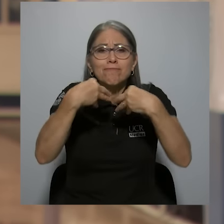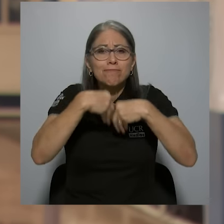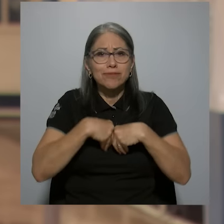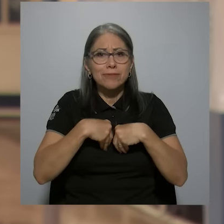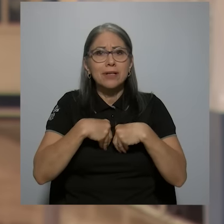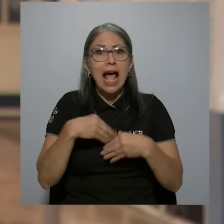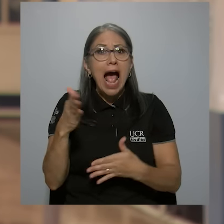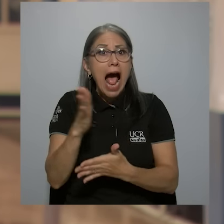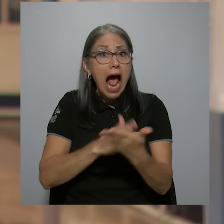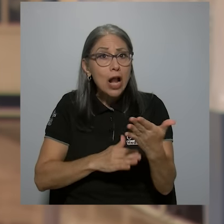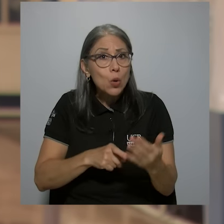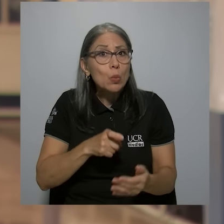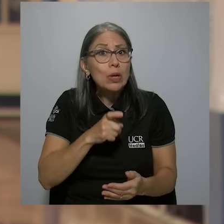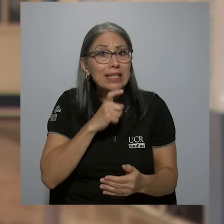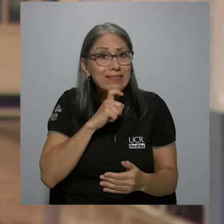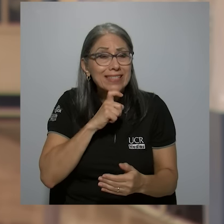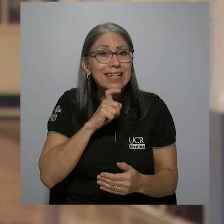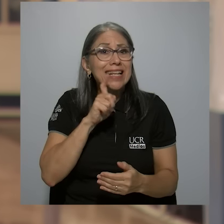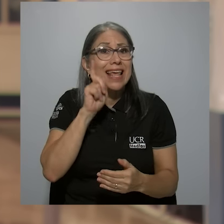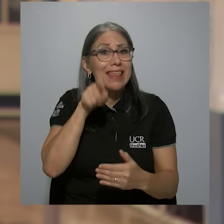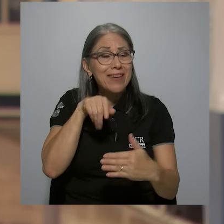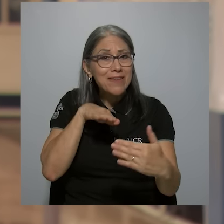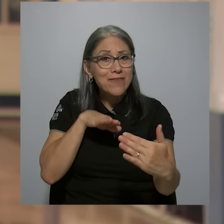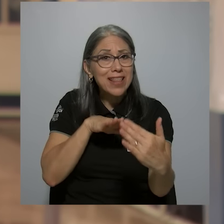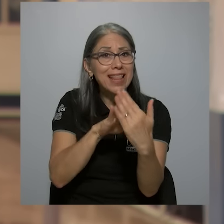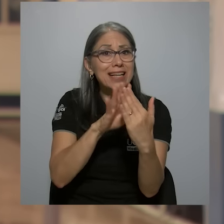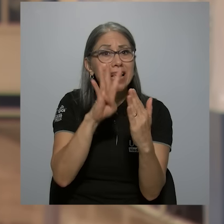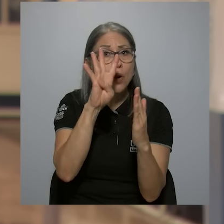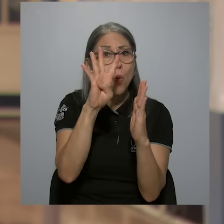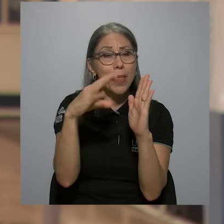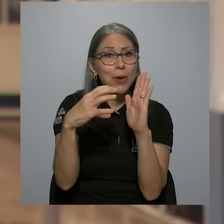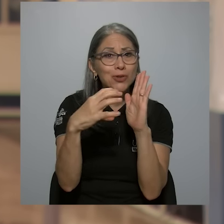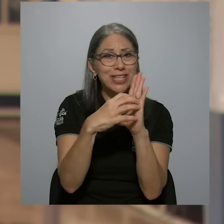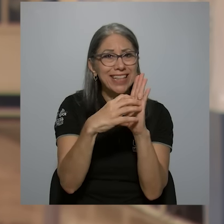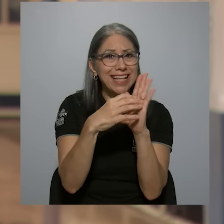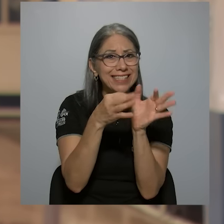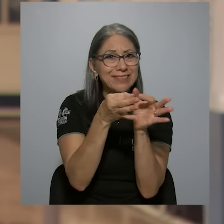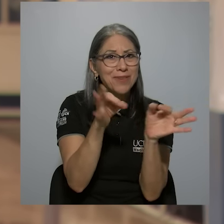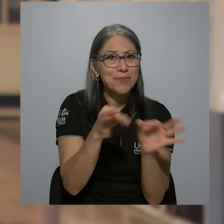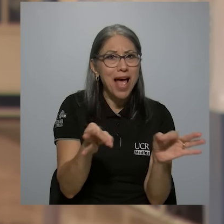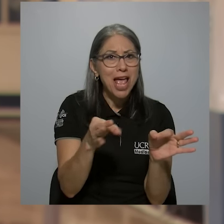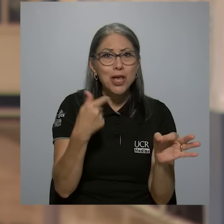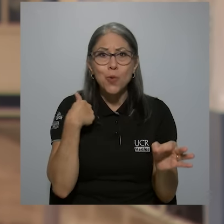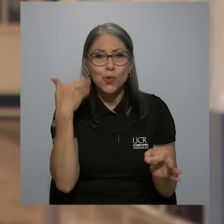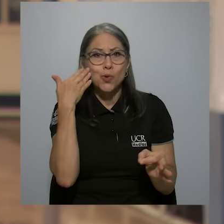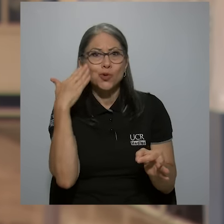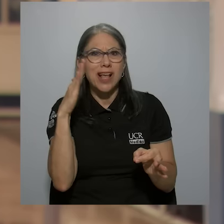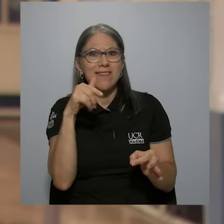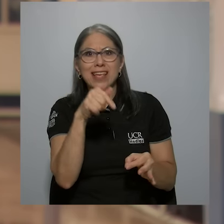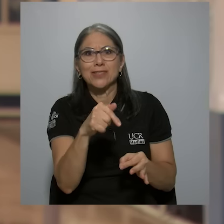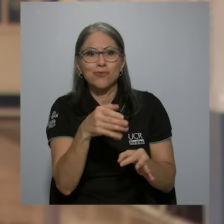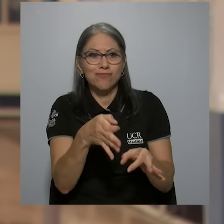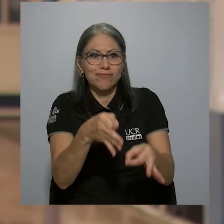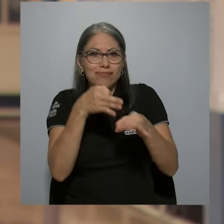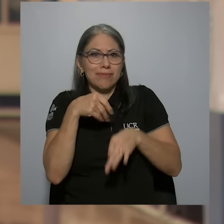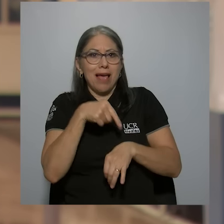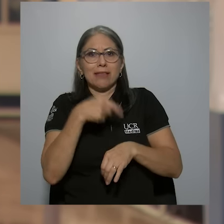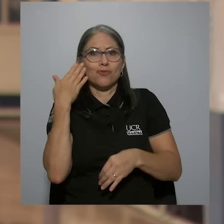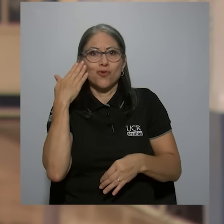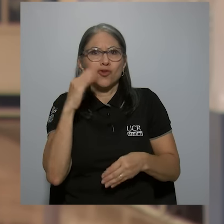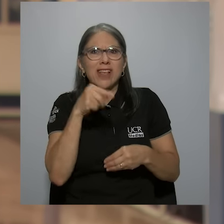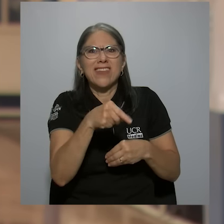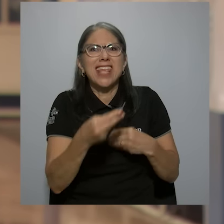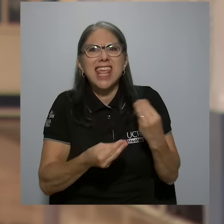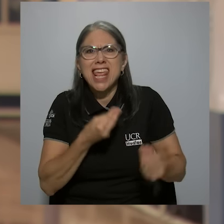una parte muy intimidante es el tener que enfrentarse a las cuatro citas que son totalmente desconocidas, sin saber previamente qué puede ser y